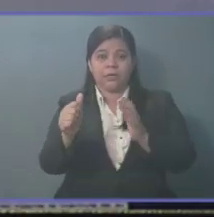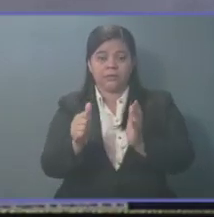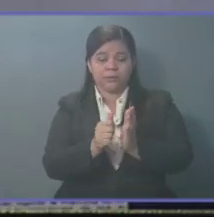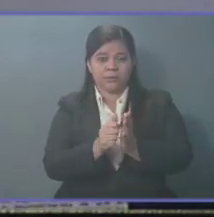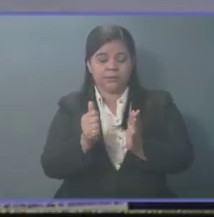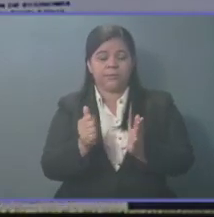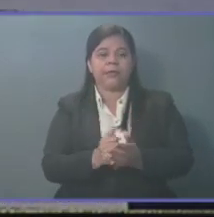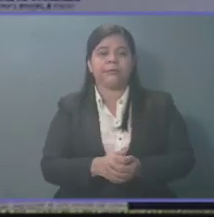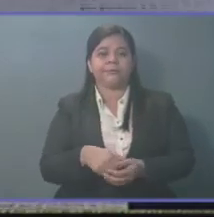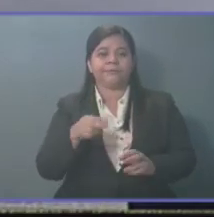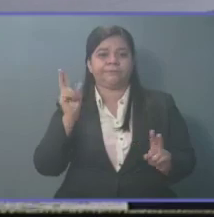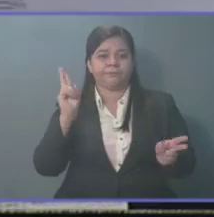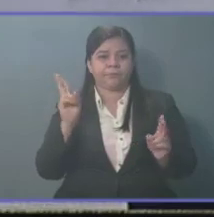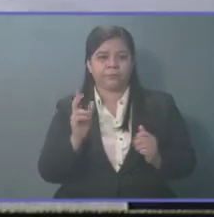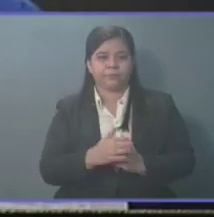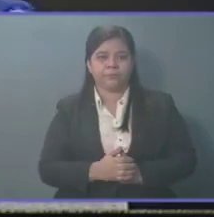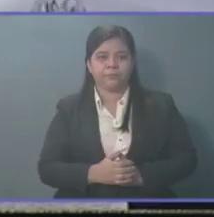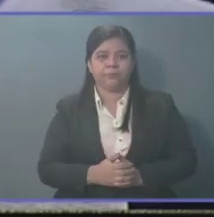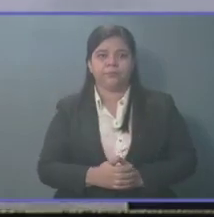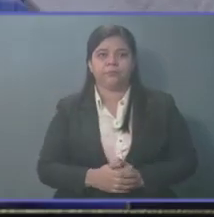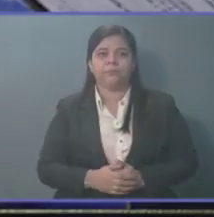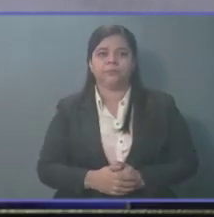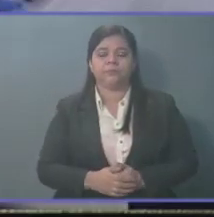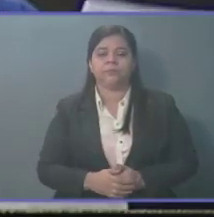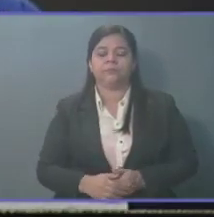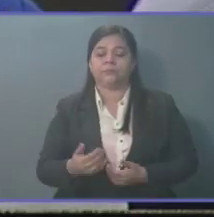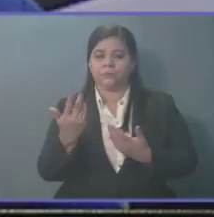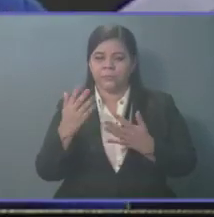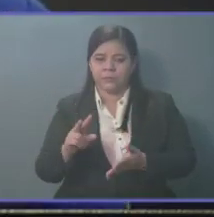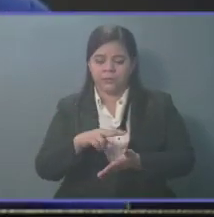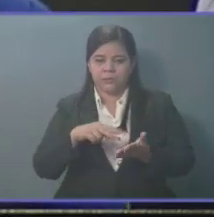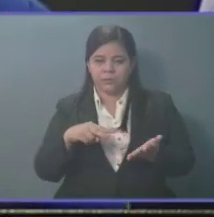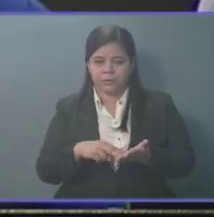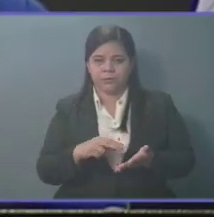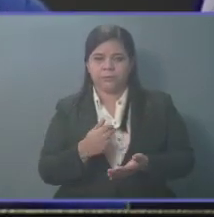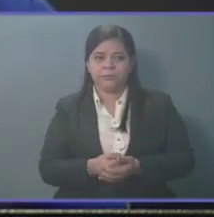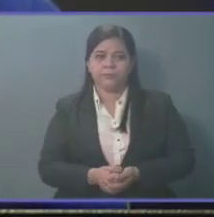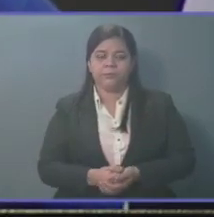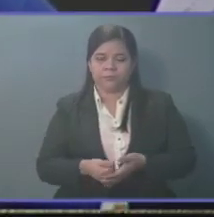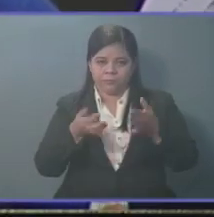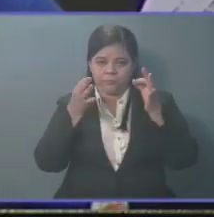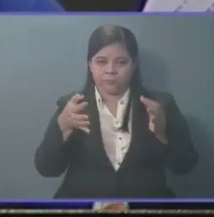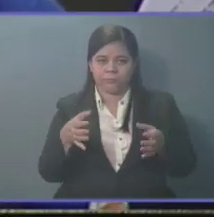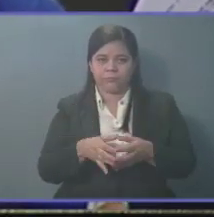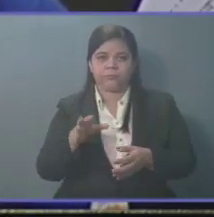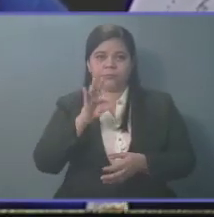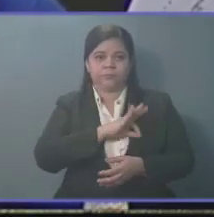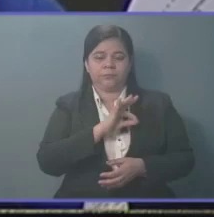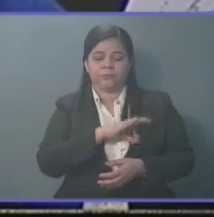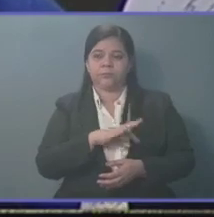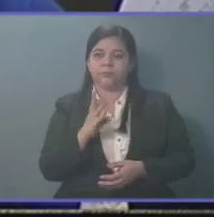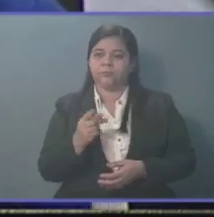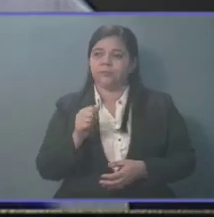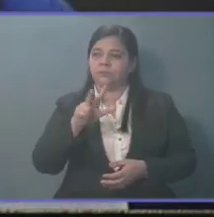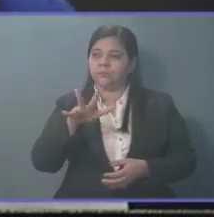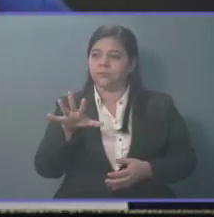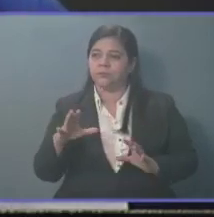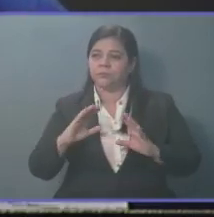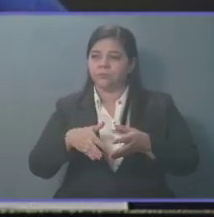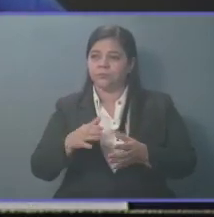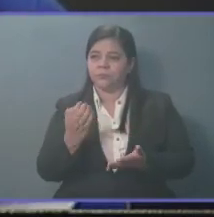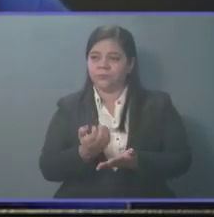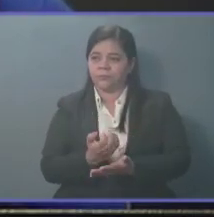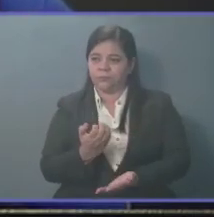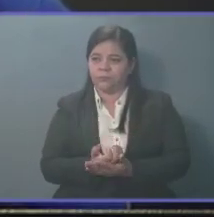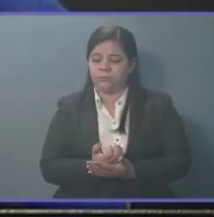del Palacio Legislativo San Salvador. Leído el dictamen favorable, el número 35 de la Comisión de Economía